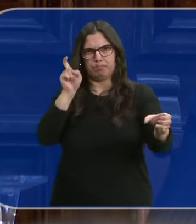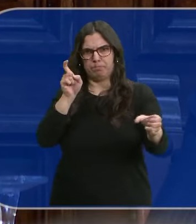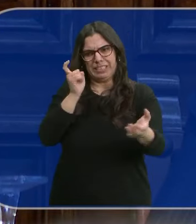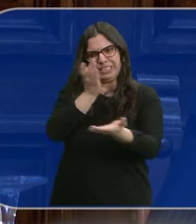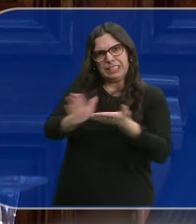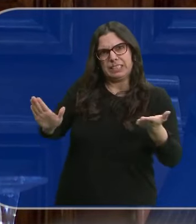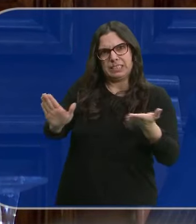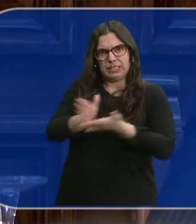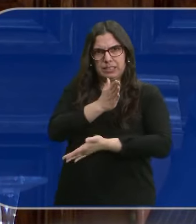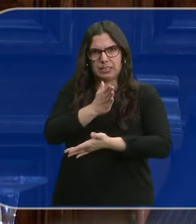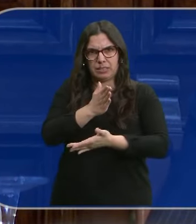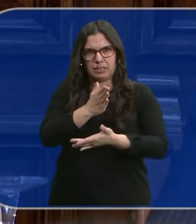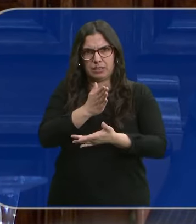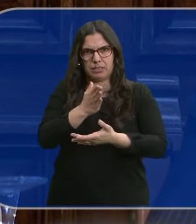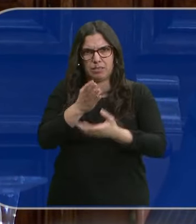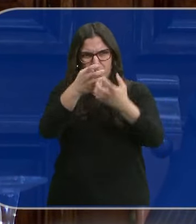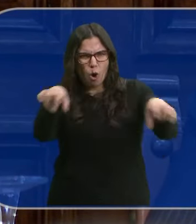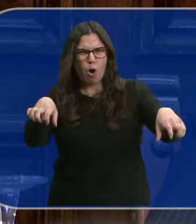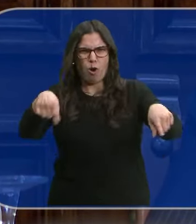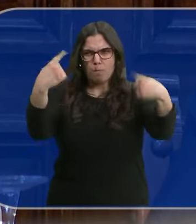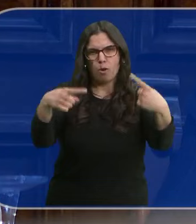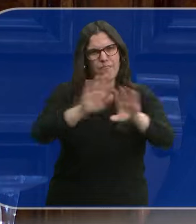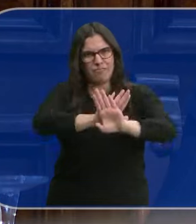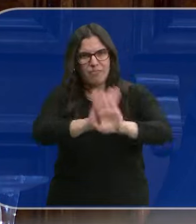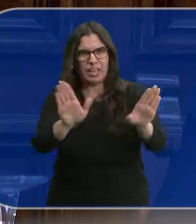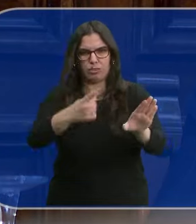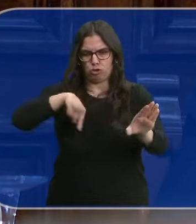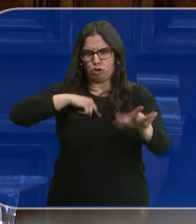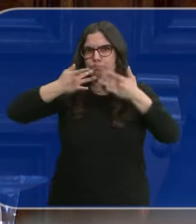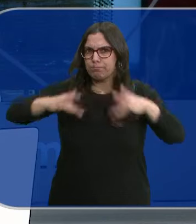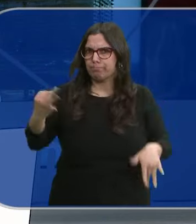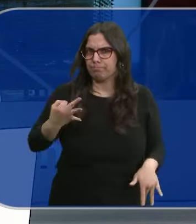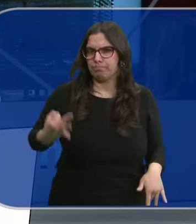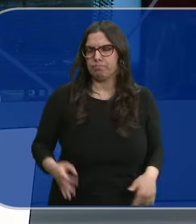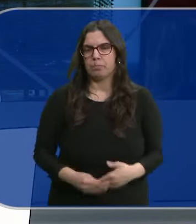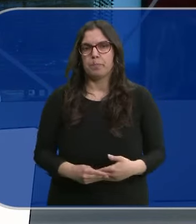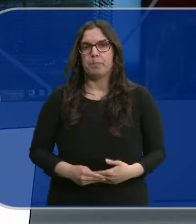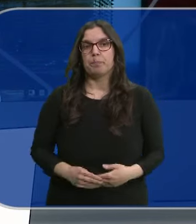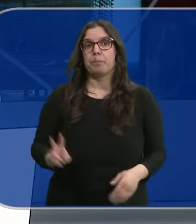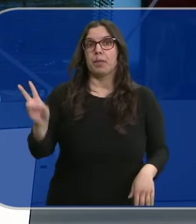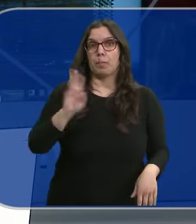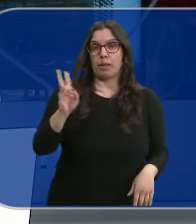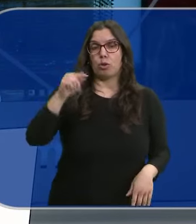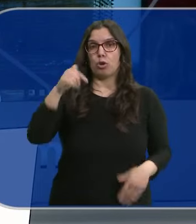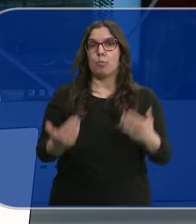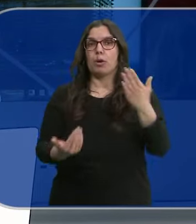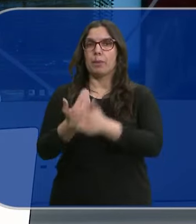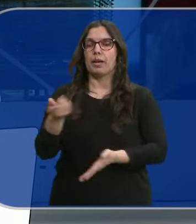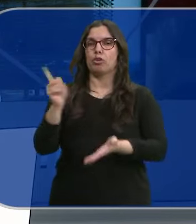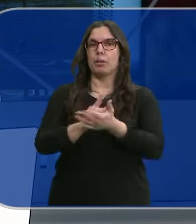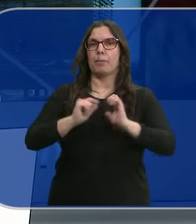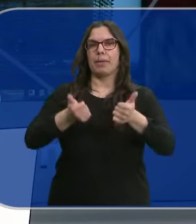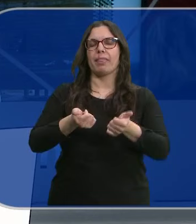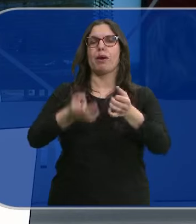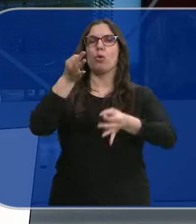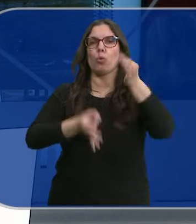bipolarización política que les envuelve. En Valladolid se ha reanudado esta mañana el juicio de